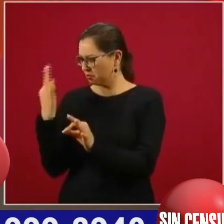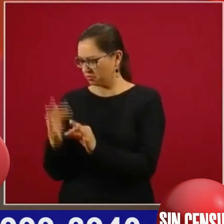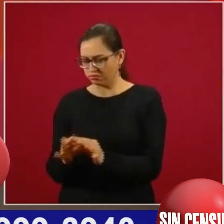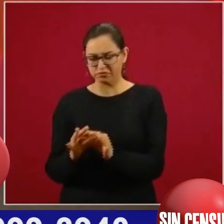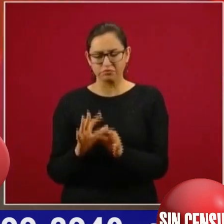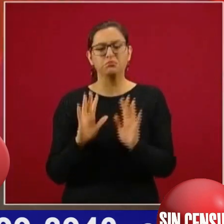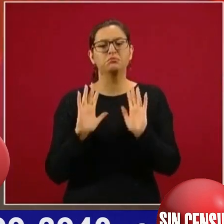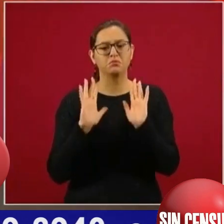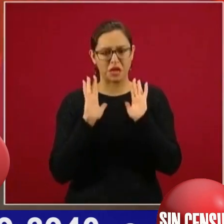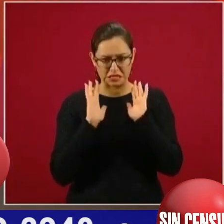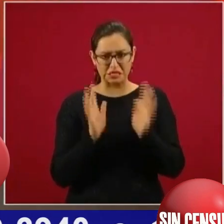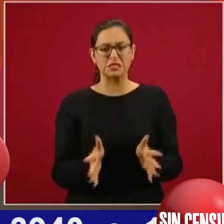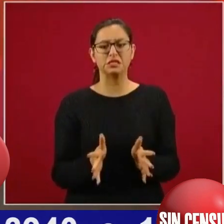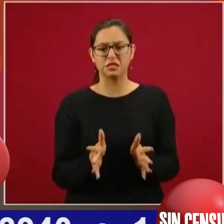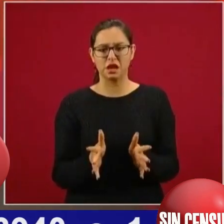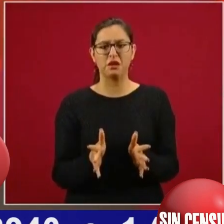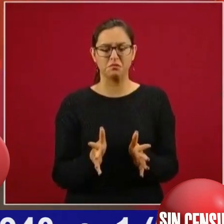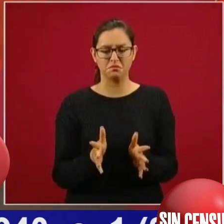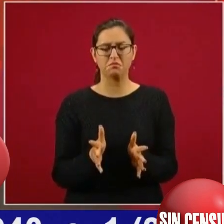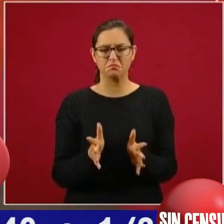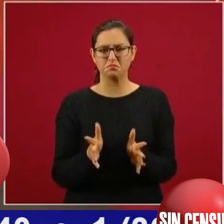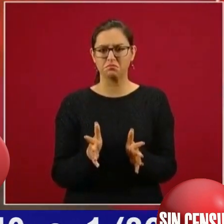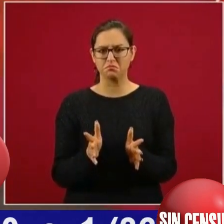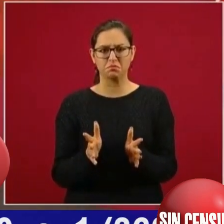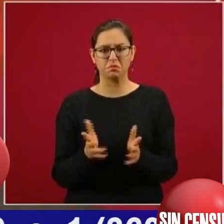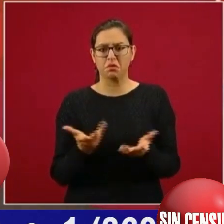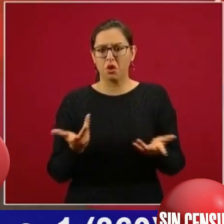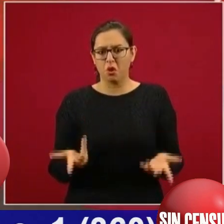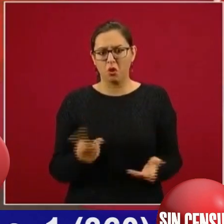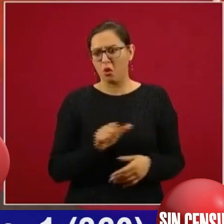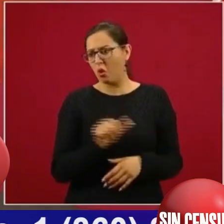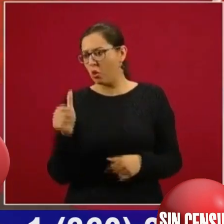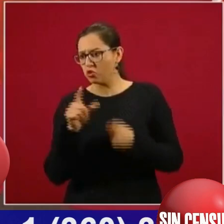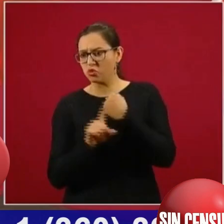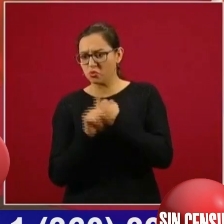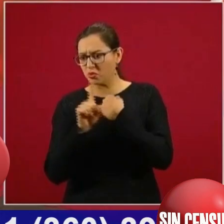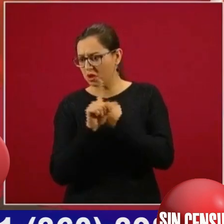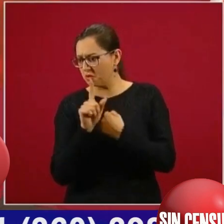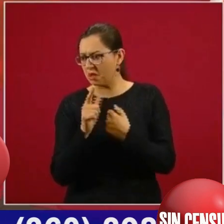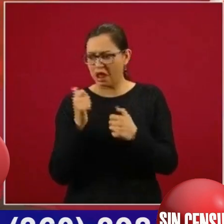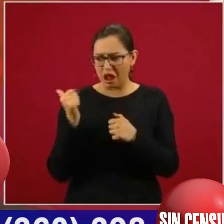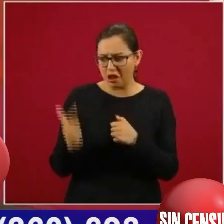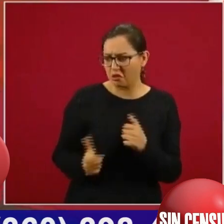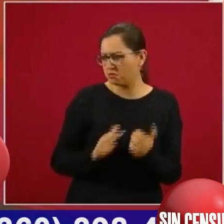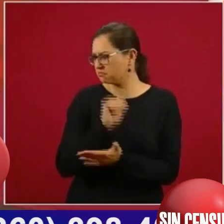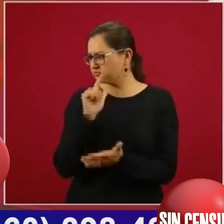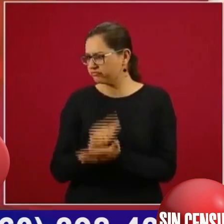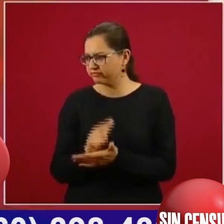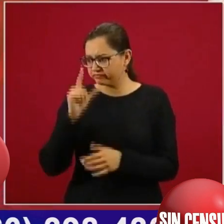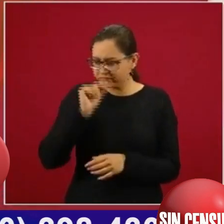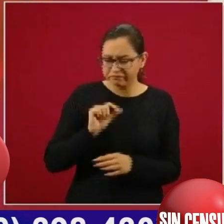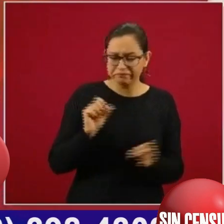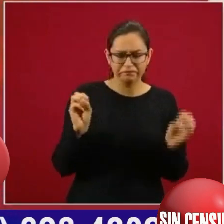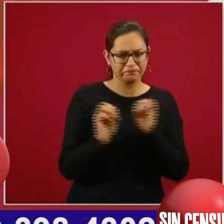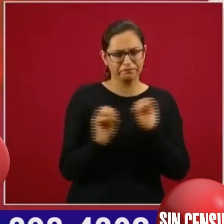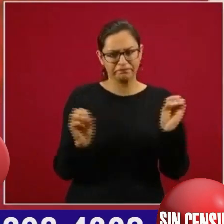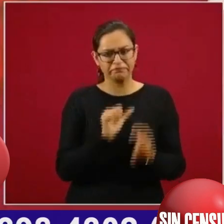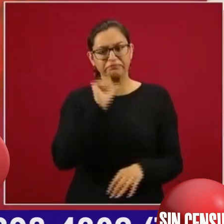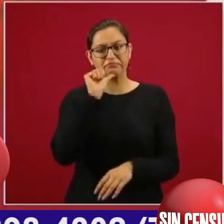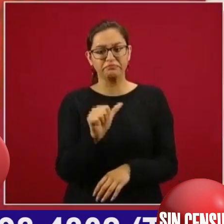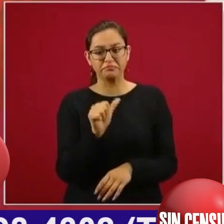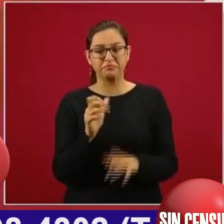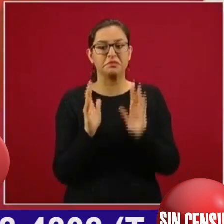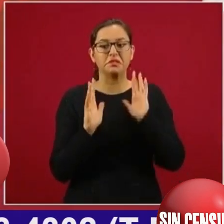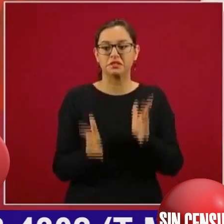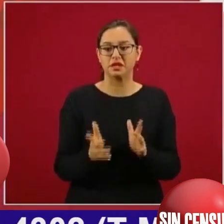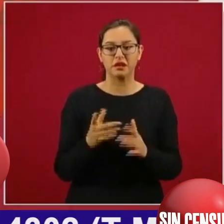no hay problema legal, ya se resolvieron